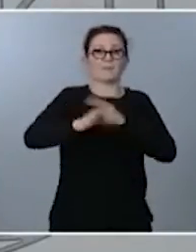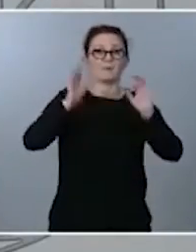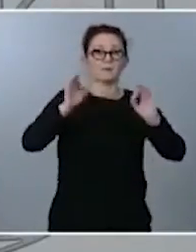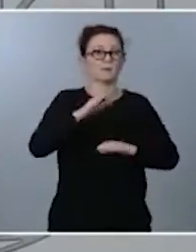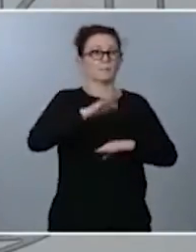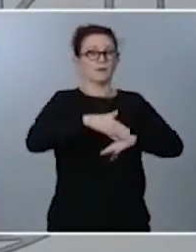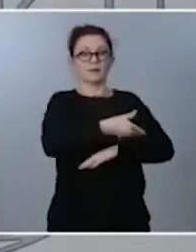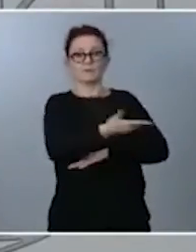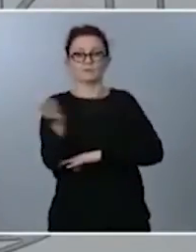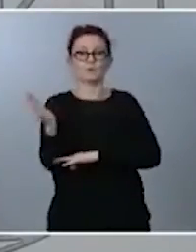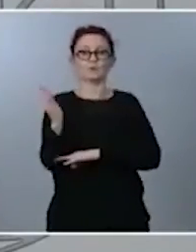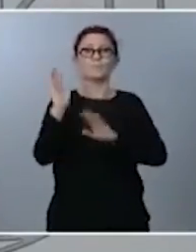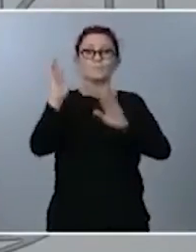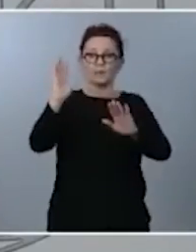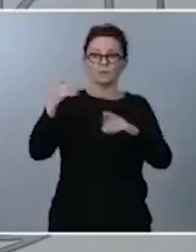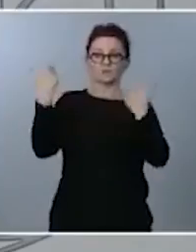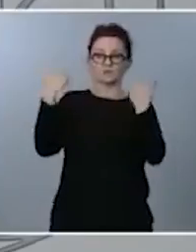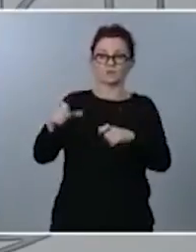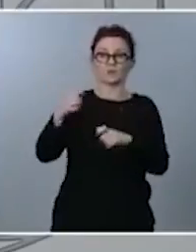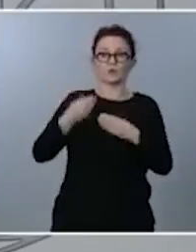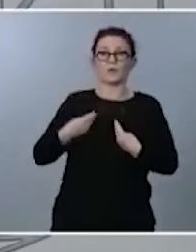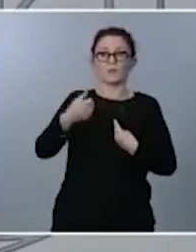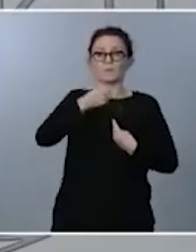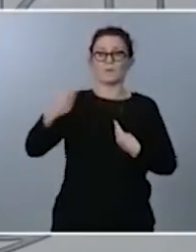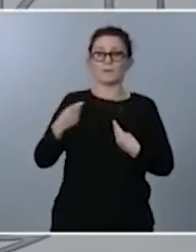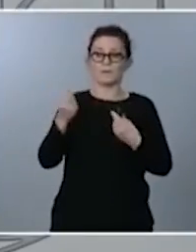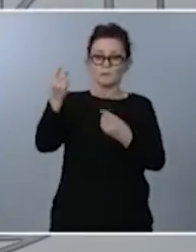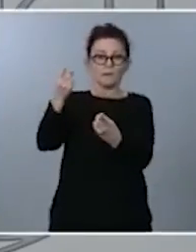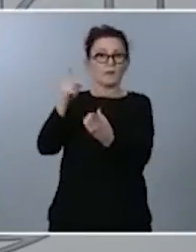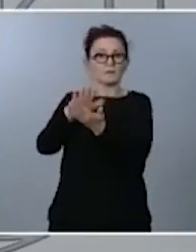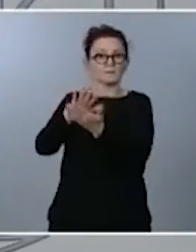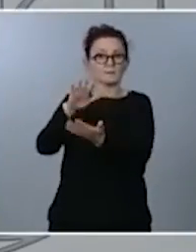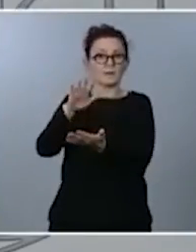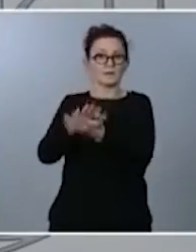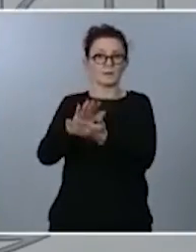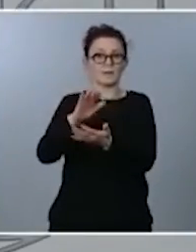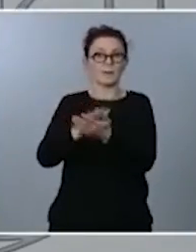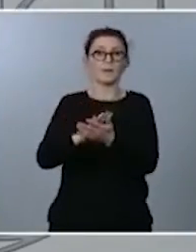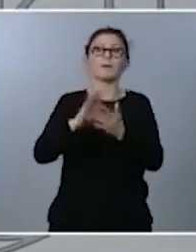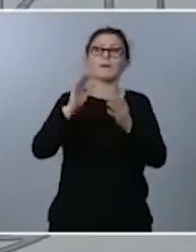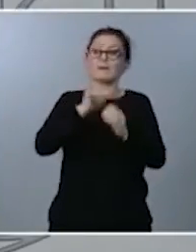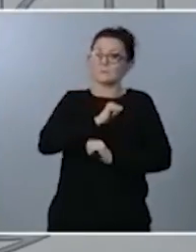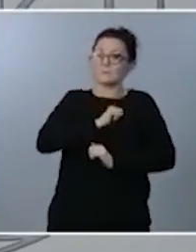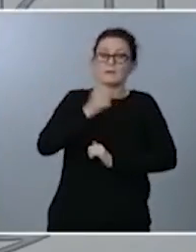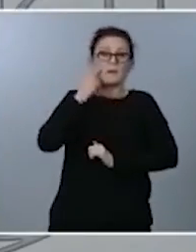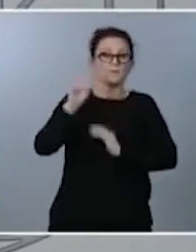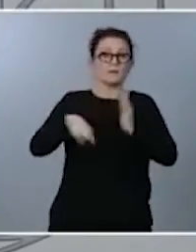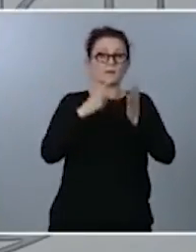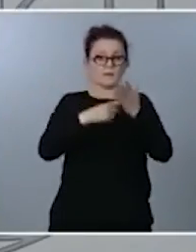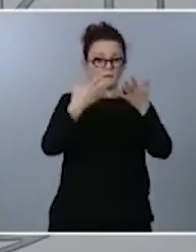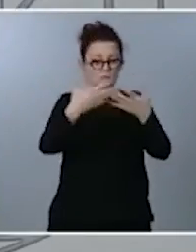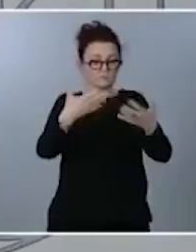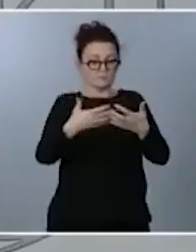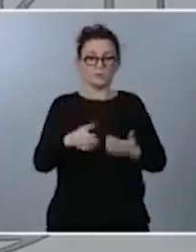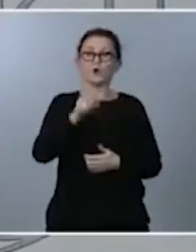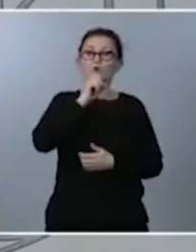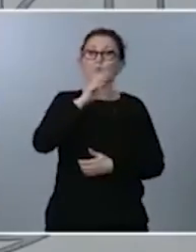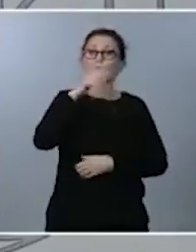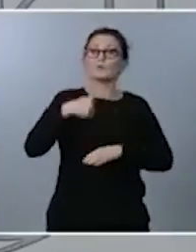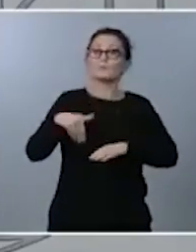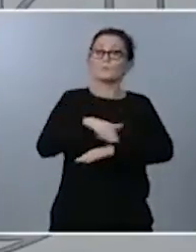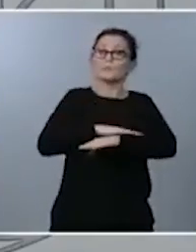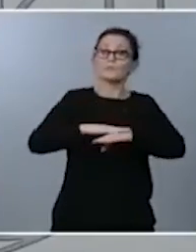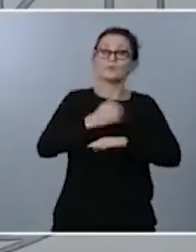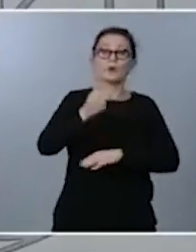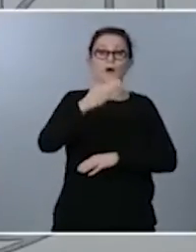sector inmobiliario y, por tanto, que esperen a conocer el literal de la ley que el ministro Ávalo va a intentar lanzar